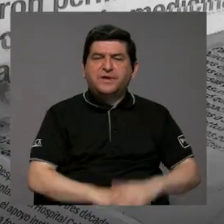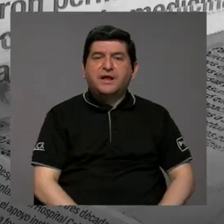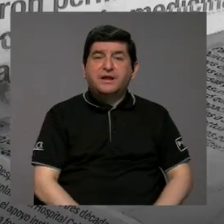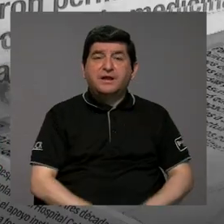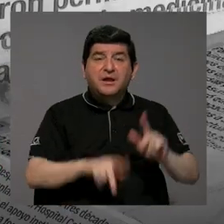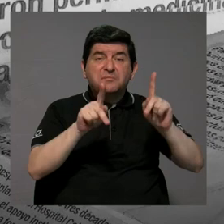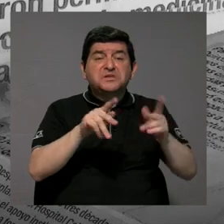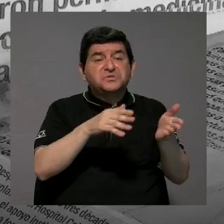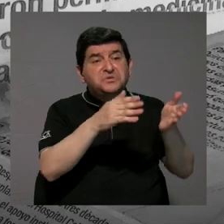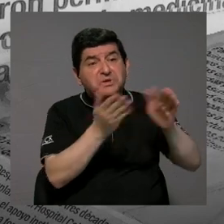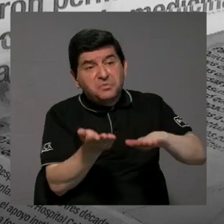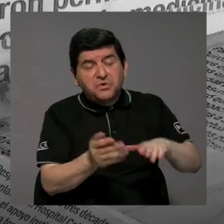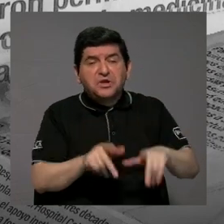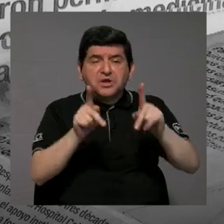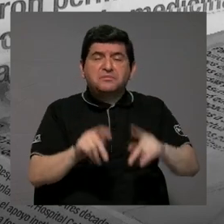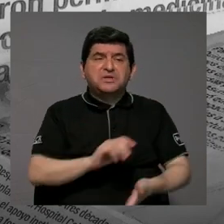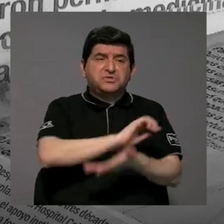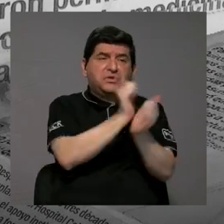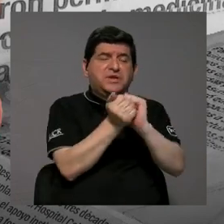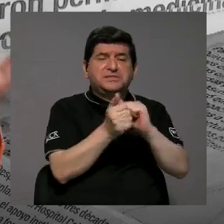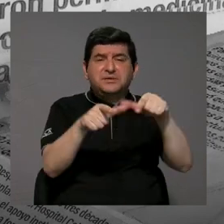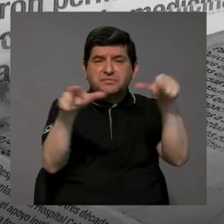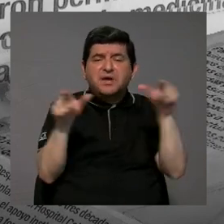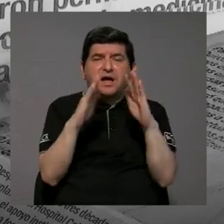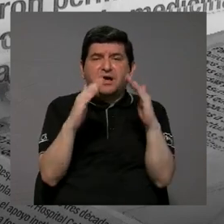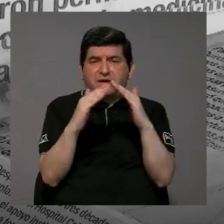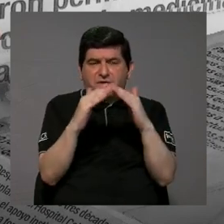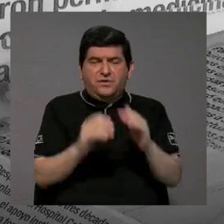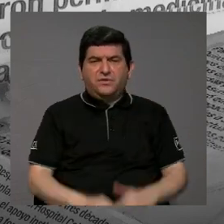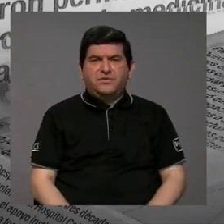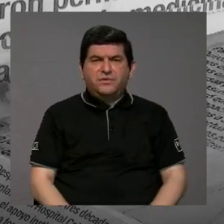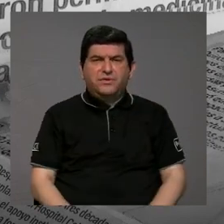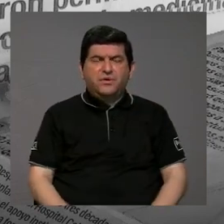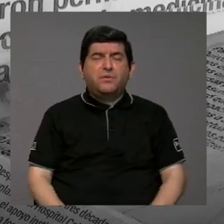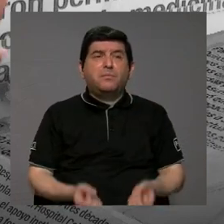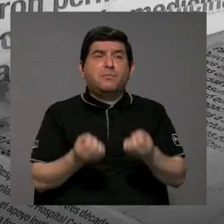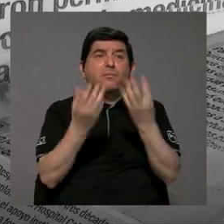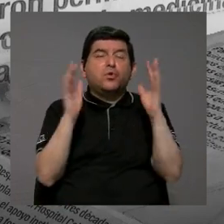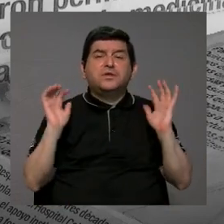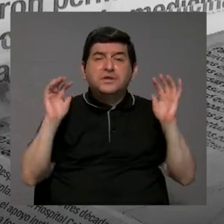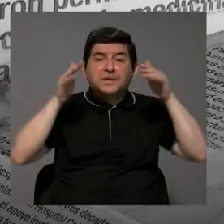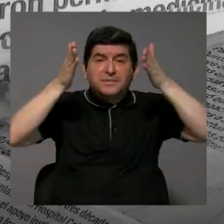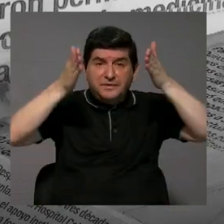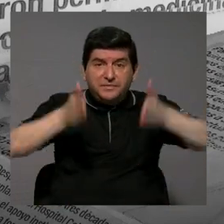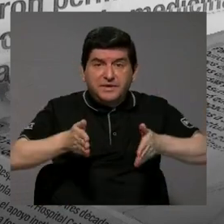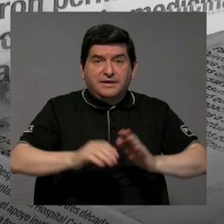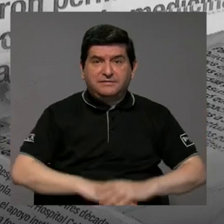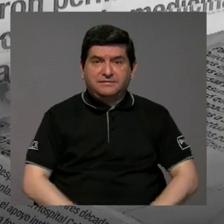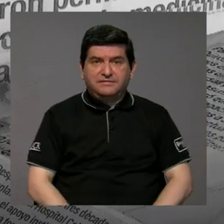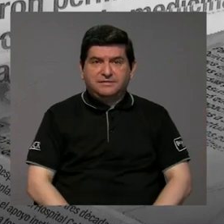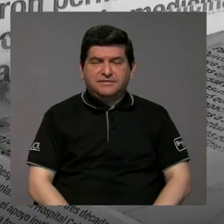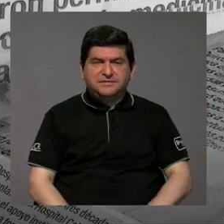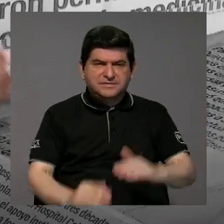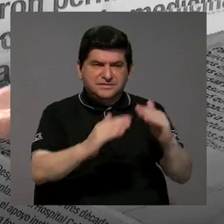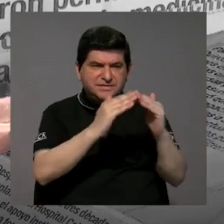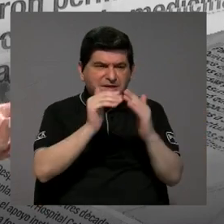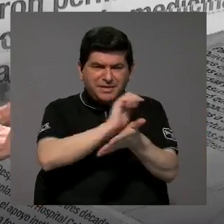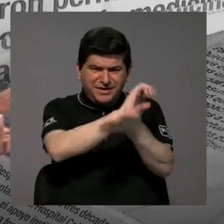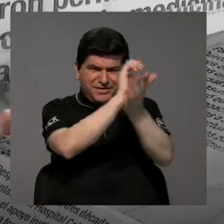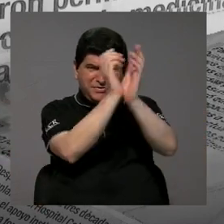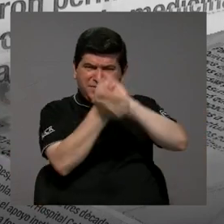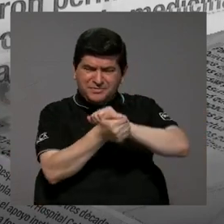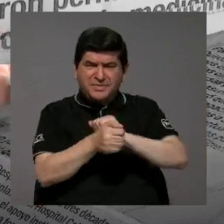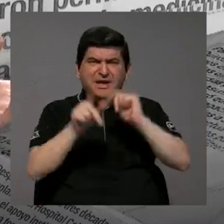porque la gente ha muerto, porque la gente se ha cambiado, porque tenemos muchos inmigrantes, etc. Entonces, el barrio se ha